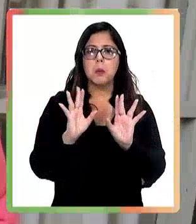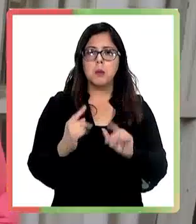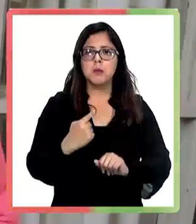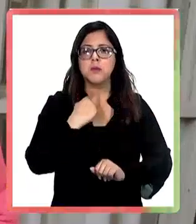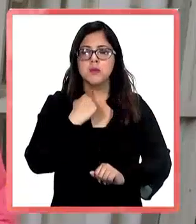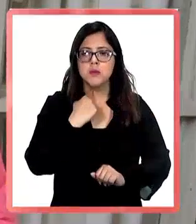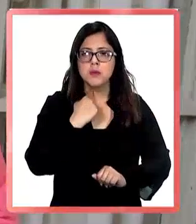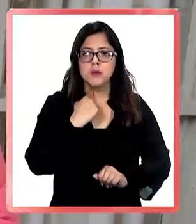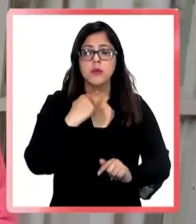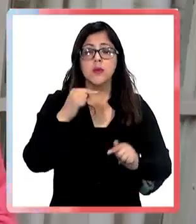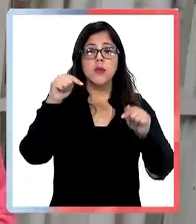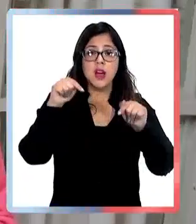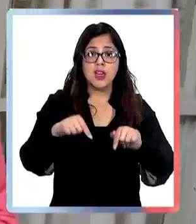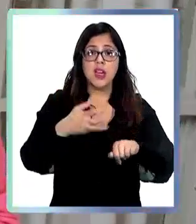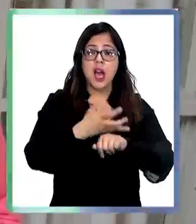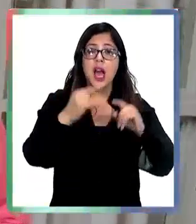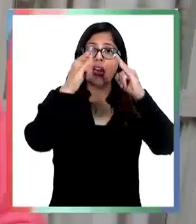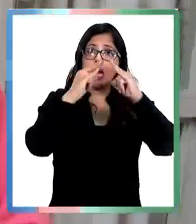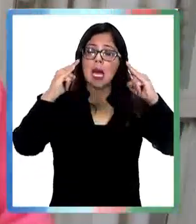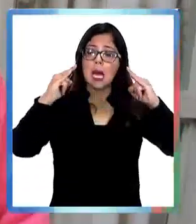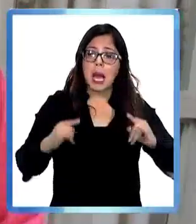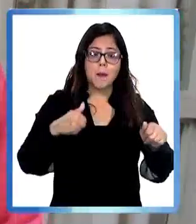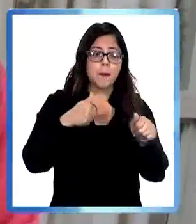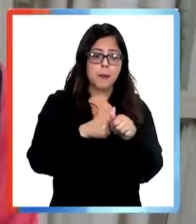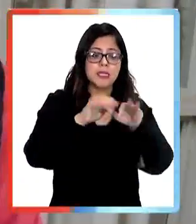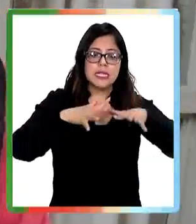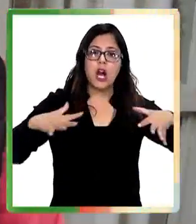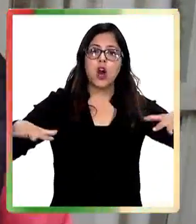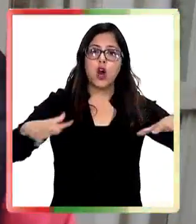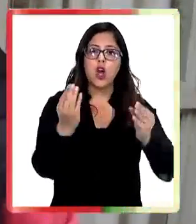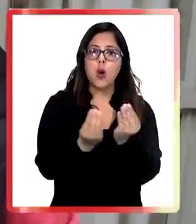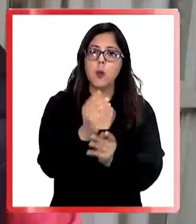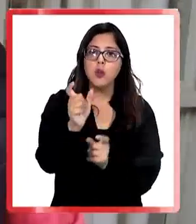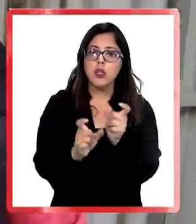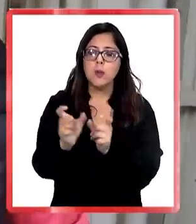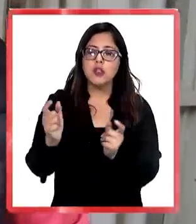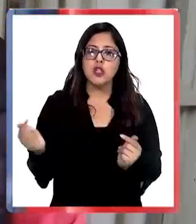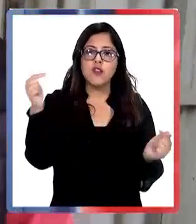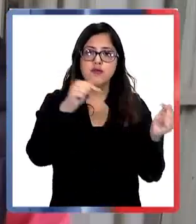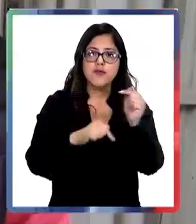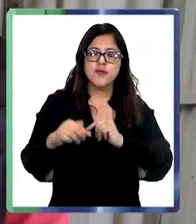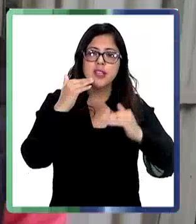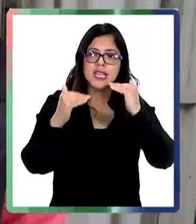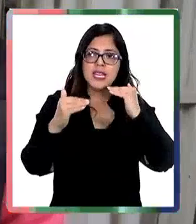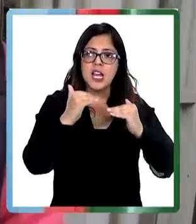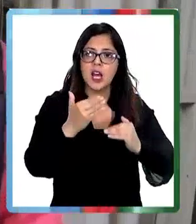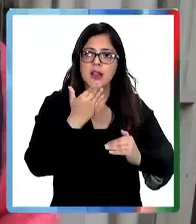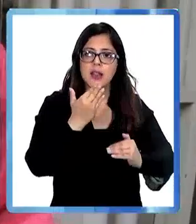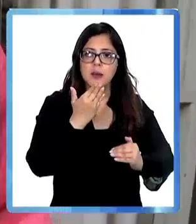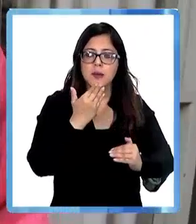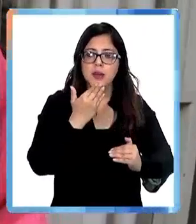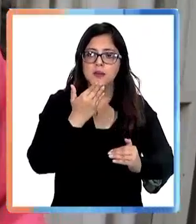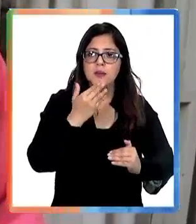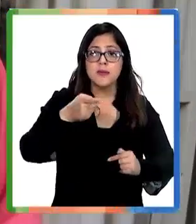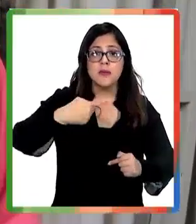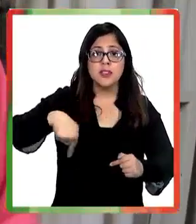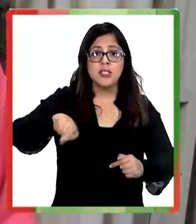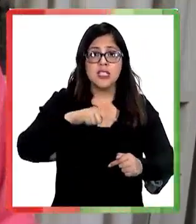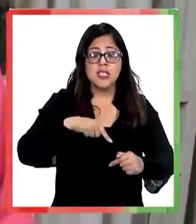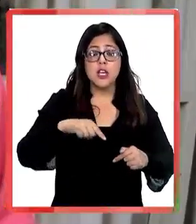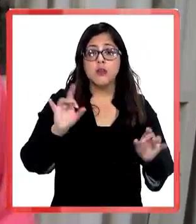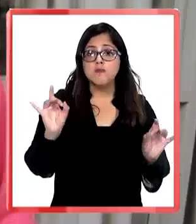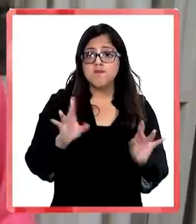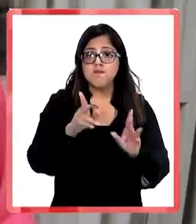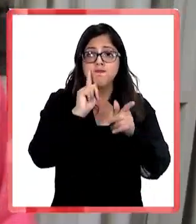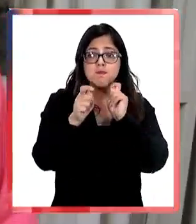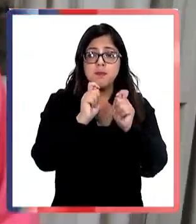expuestos a cualquier tipo de accidente, ya sea quemadura, ya sea algún trauma que puedan sufrir por el